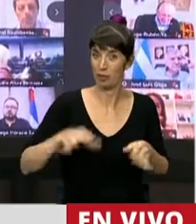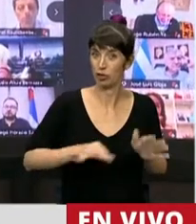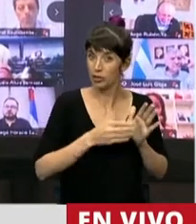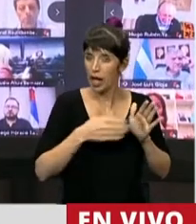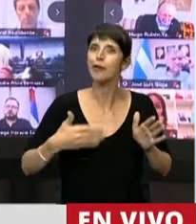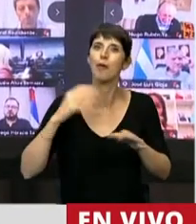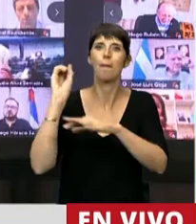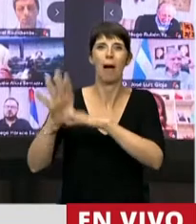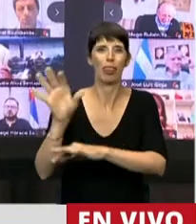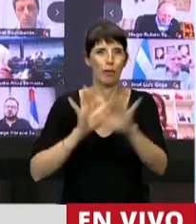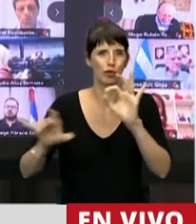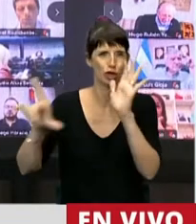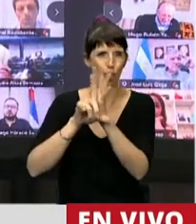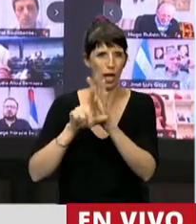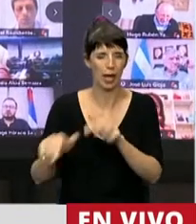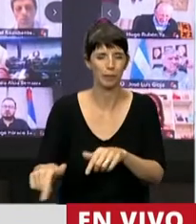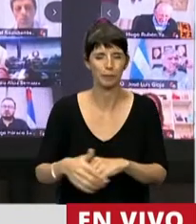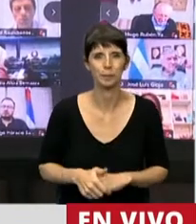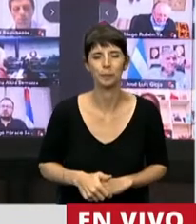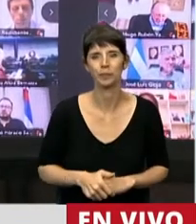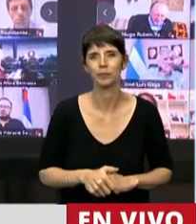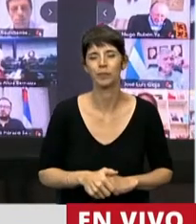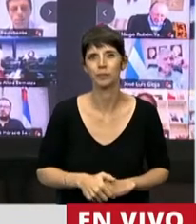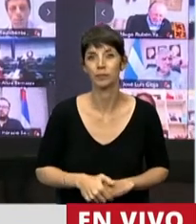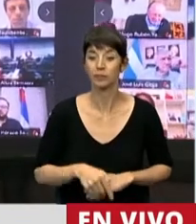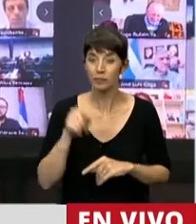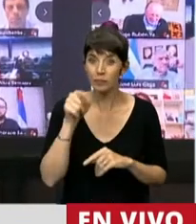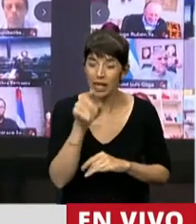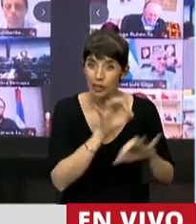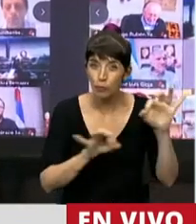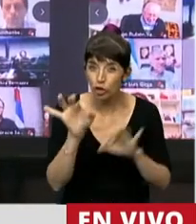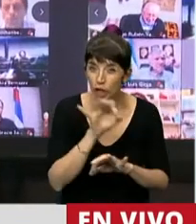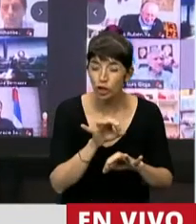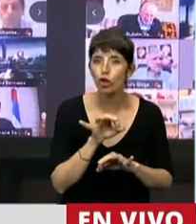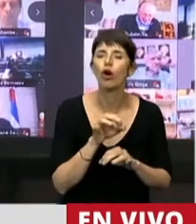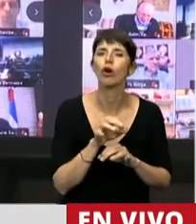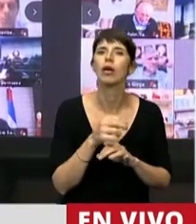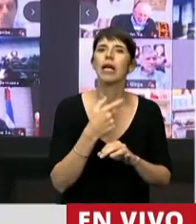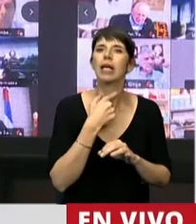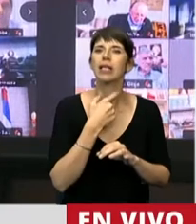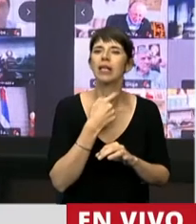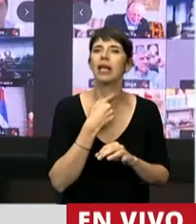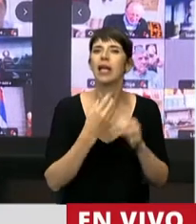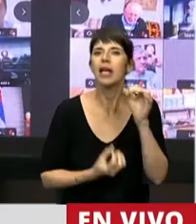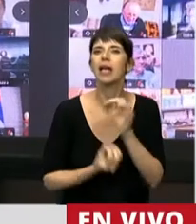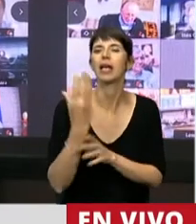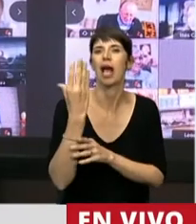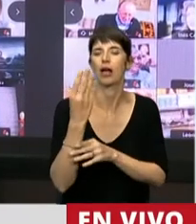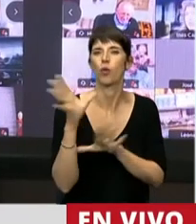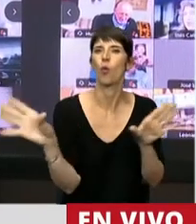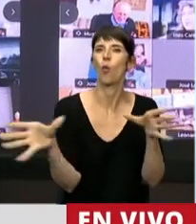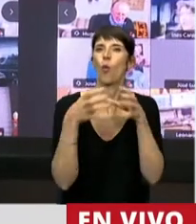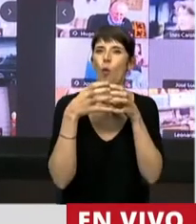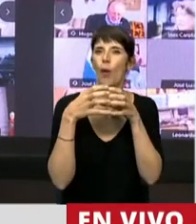Creo que este proyecto propone la creación del Gabinete